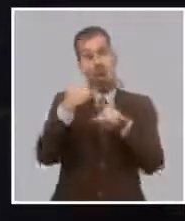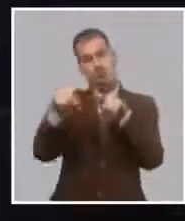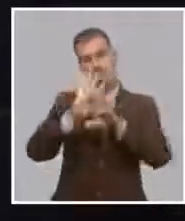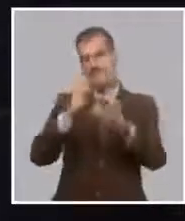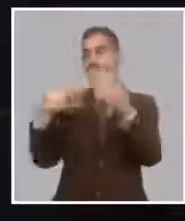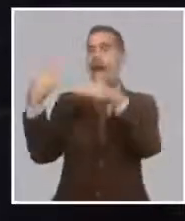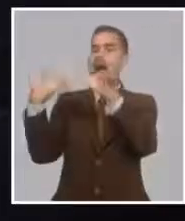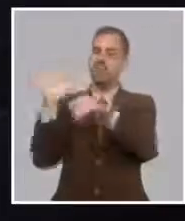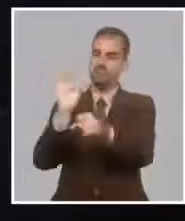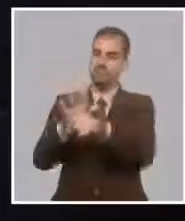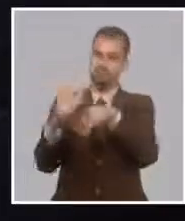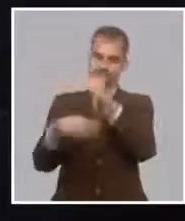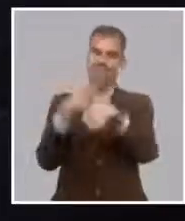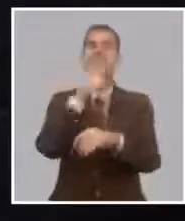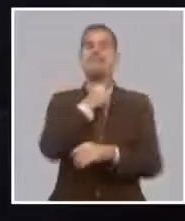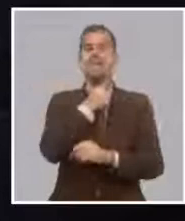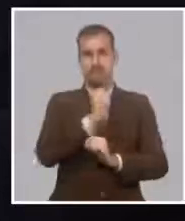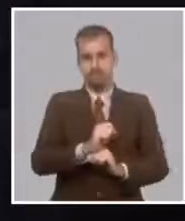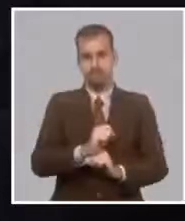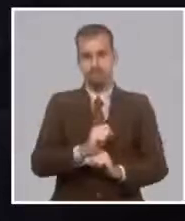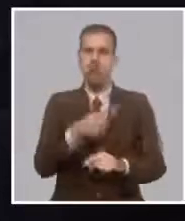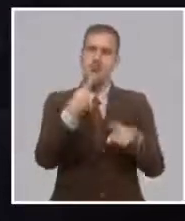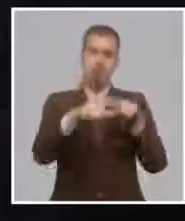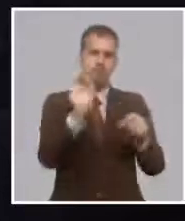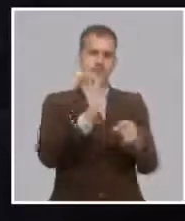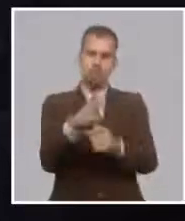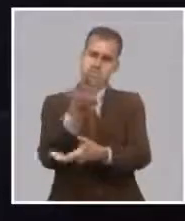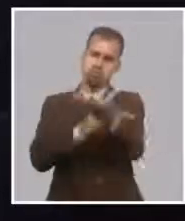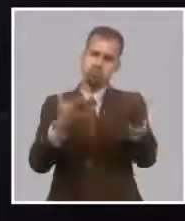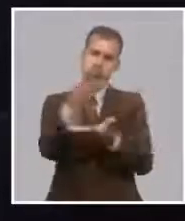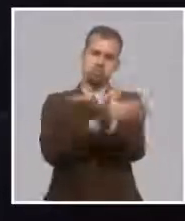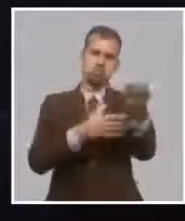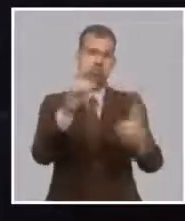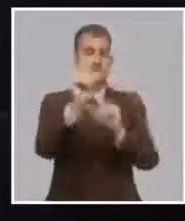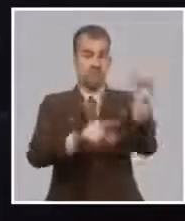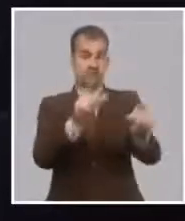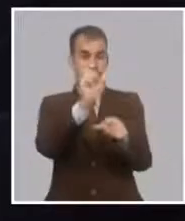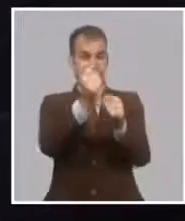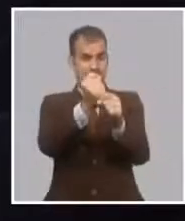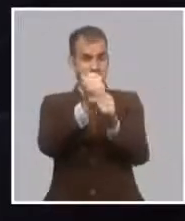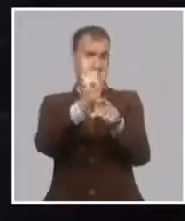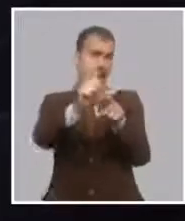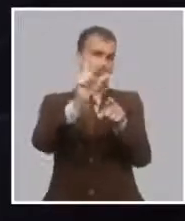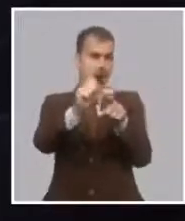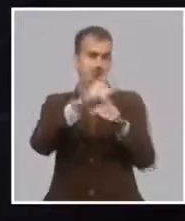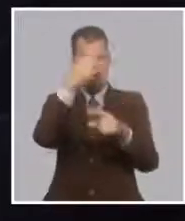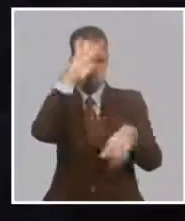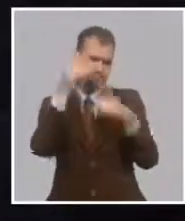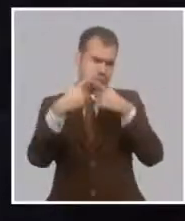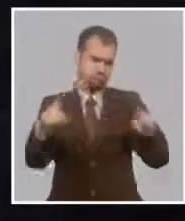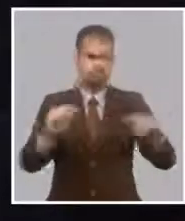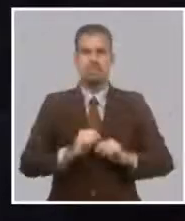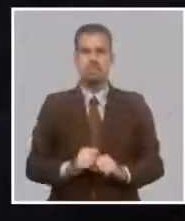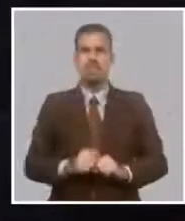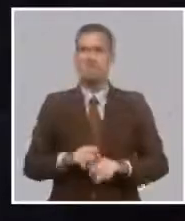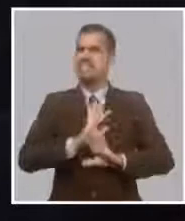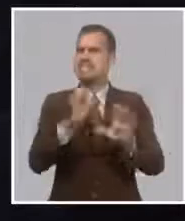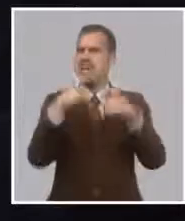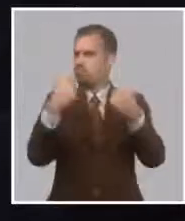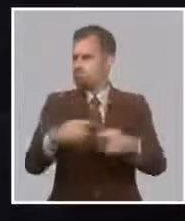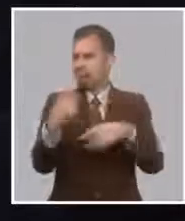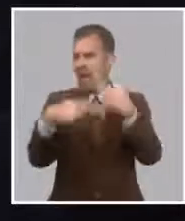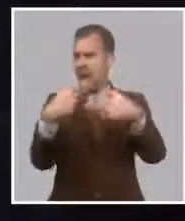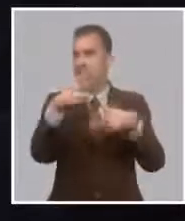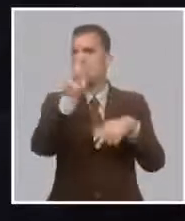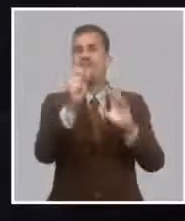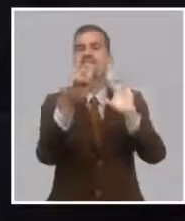Otras han sido fruto de ese intercambio con los productores a lo largo y ancho de toda la nación. ¿Cuáles son las principales decisiones en el ámbito de